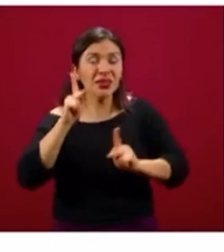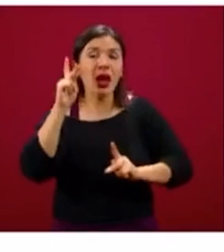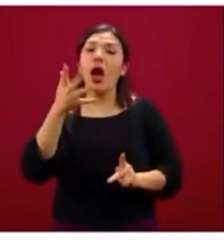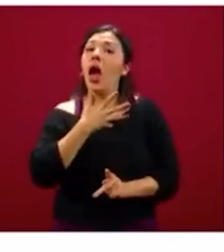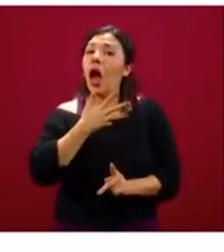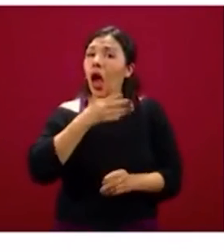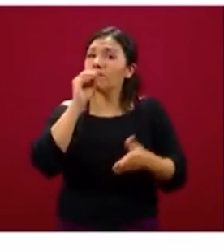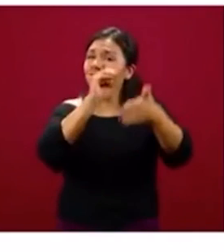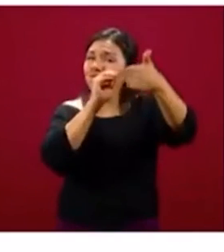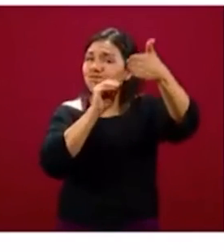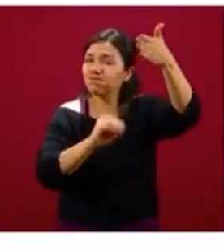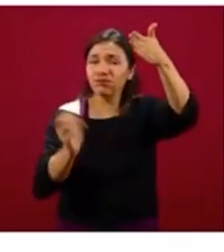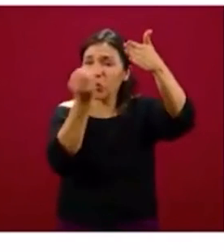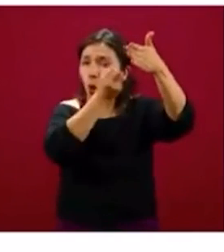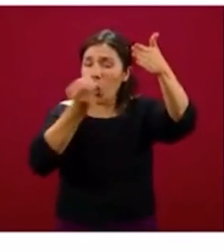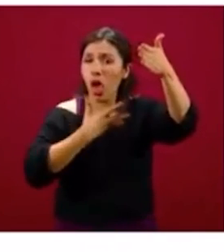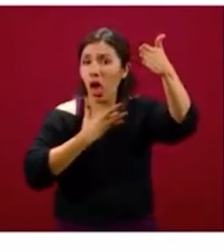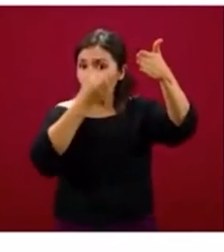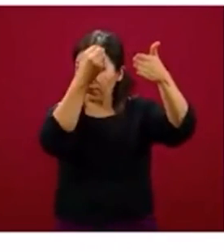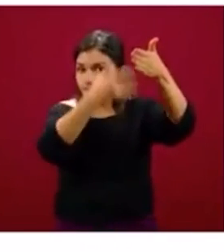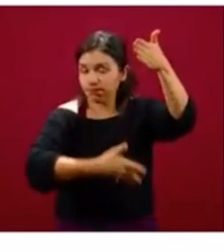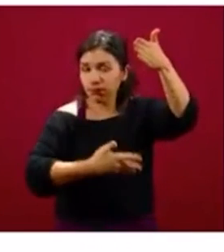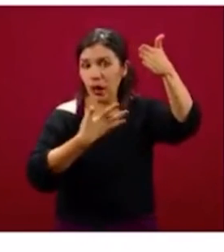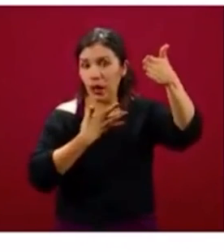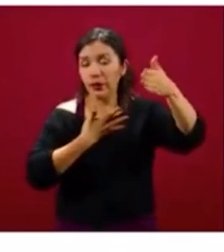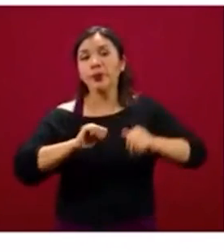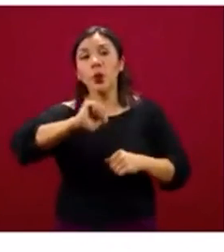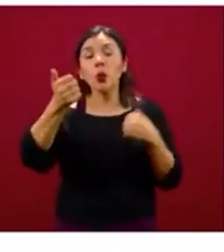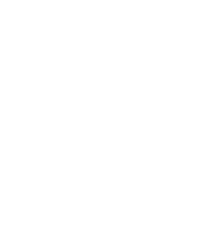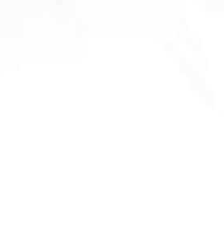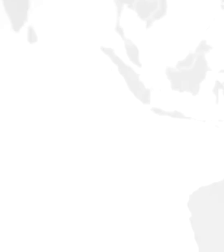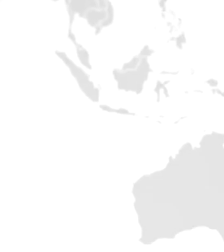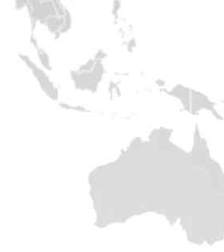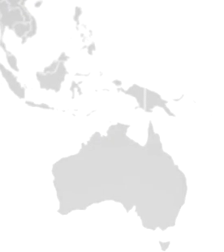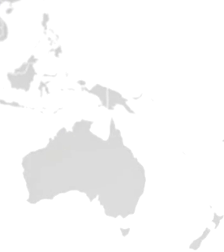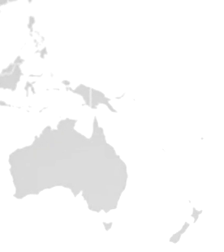eso está muy bien detallado en el lineamiento. La siguiente, por favor.